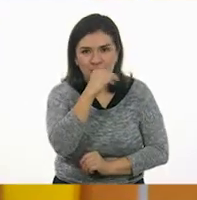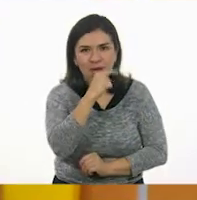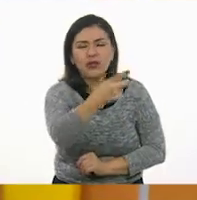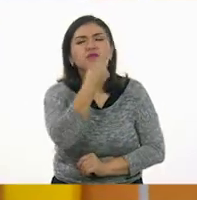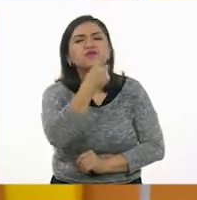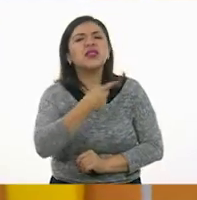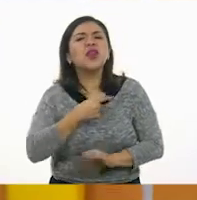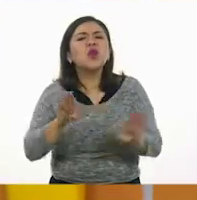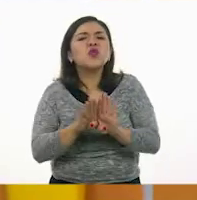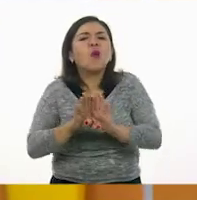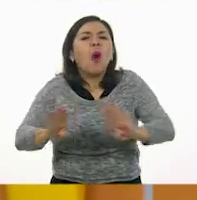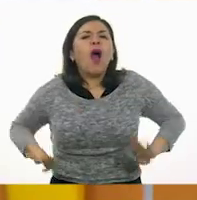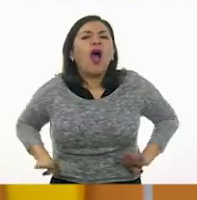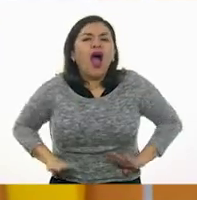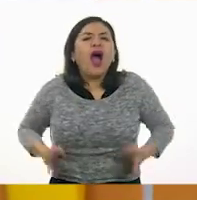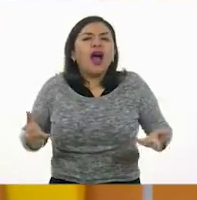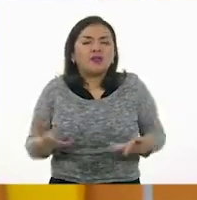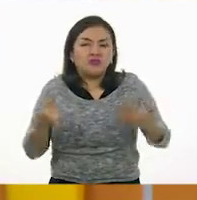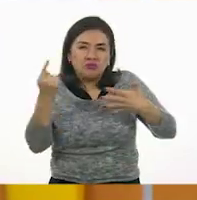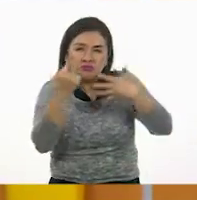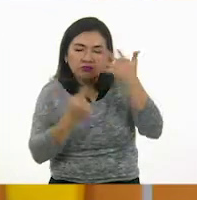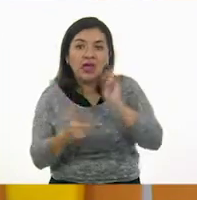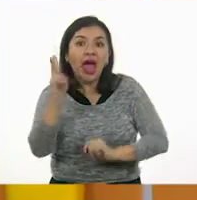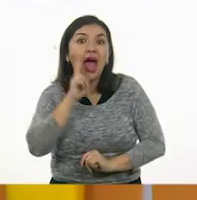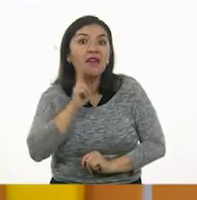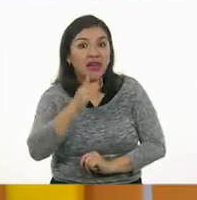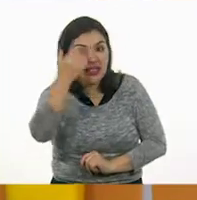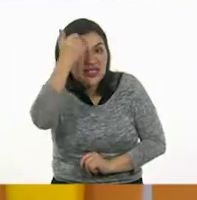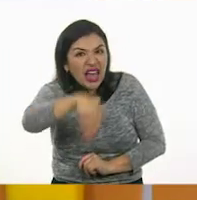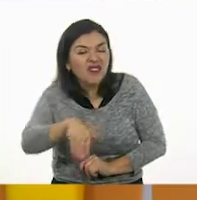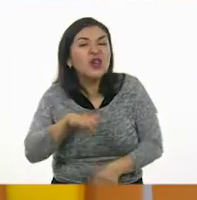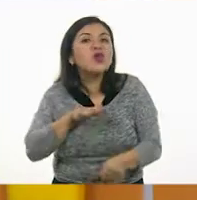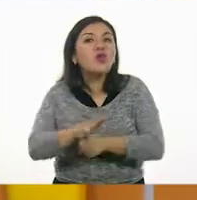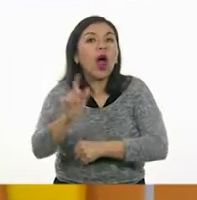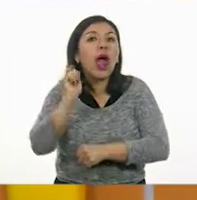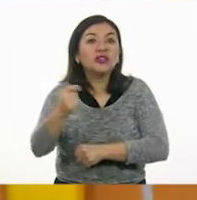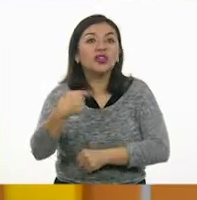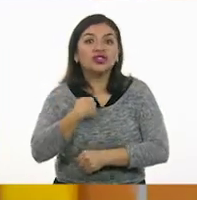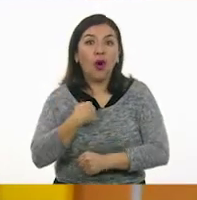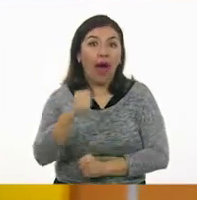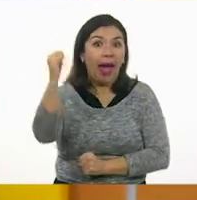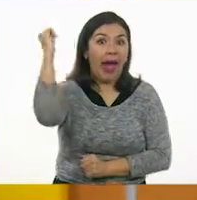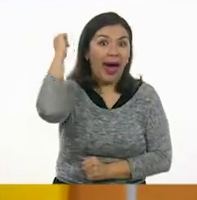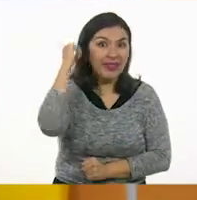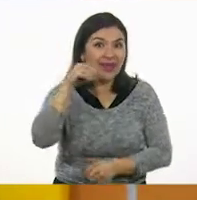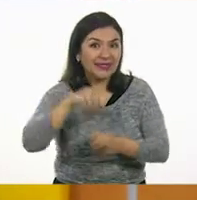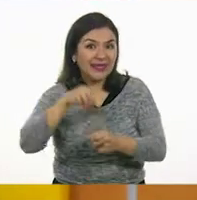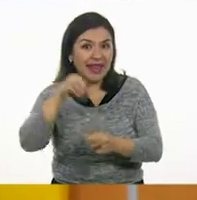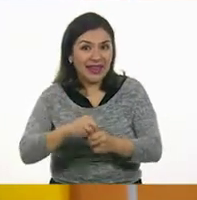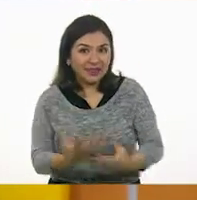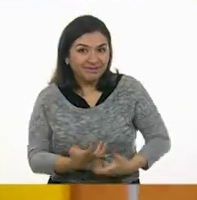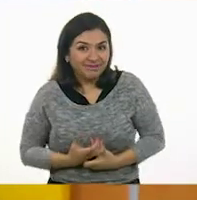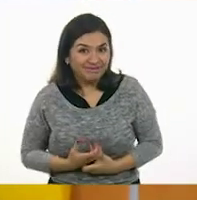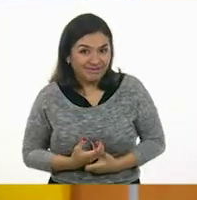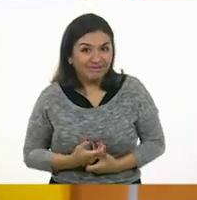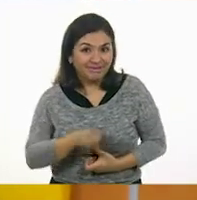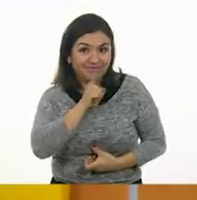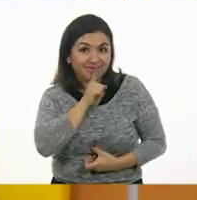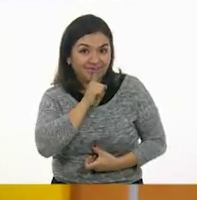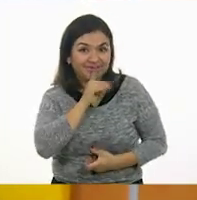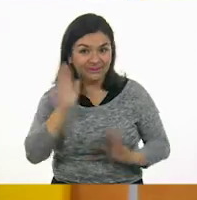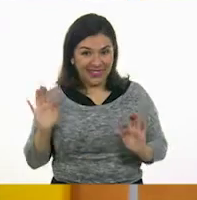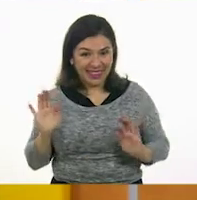algunas características para ver si adivinas el cuerpo geométrico que tengo. Ahí, escondido. Muy bien.